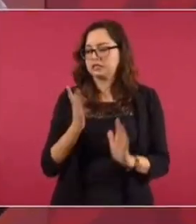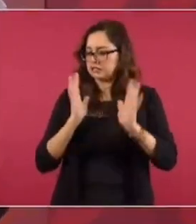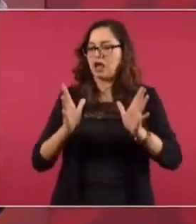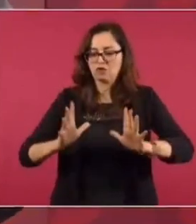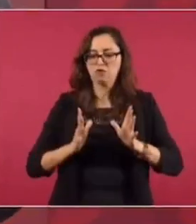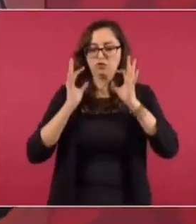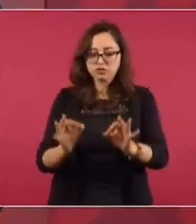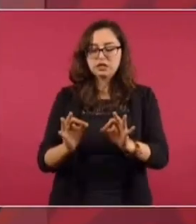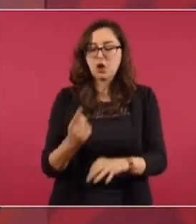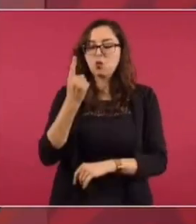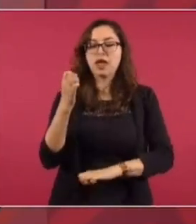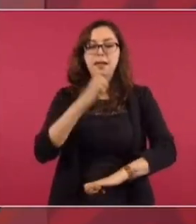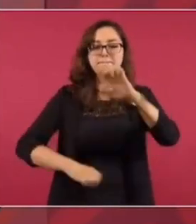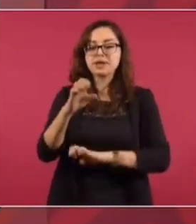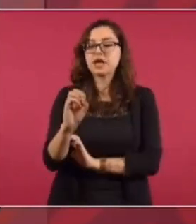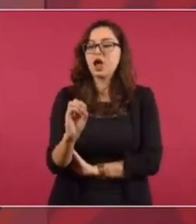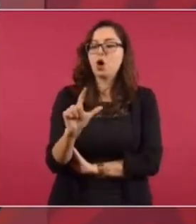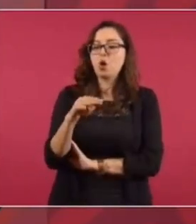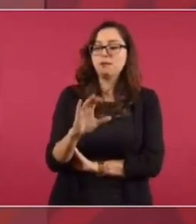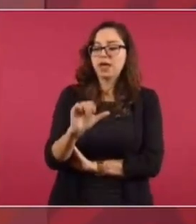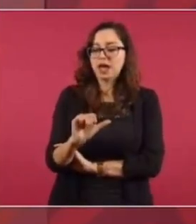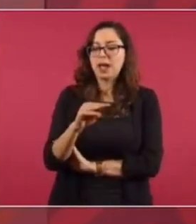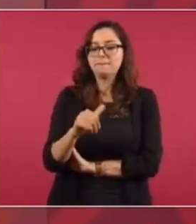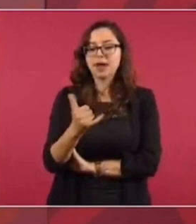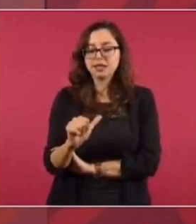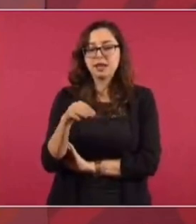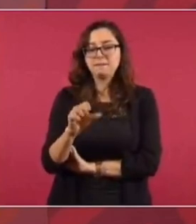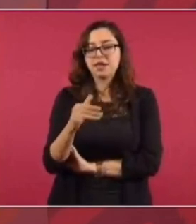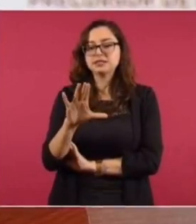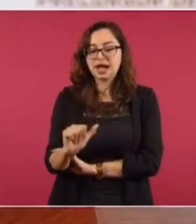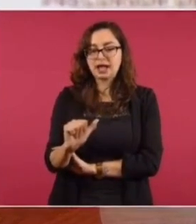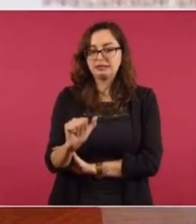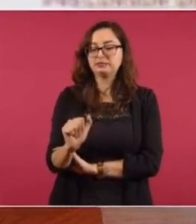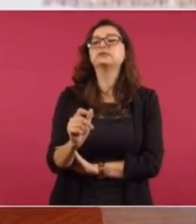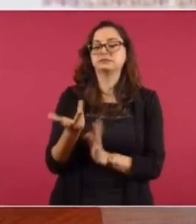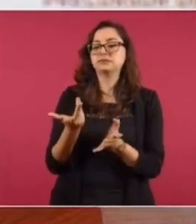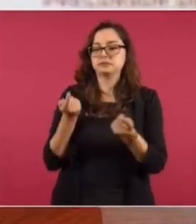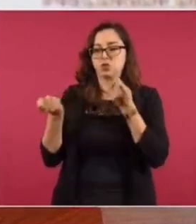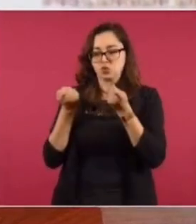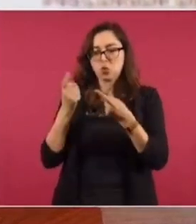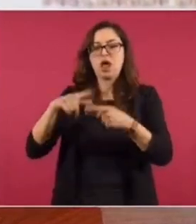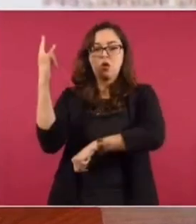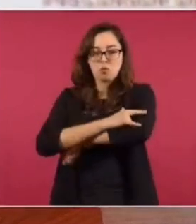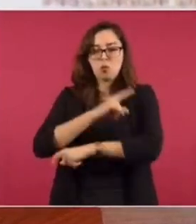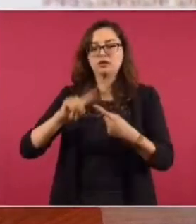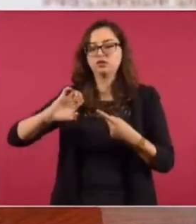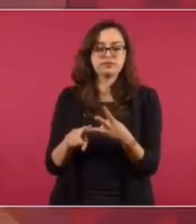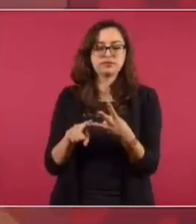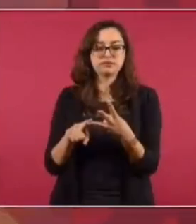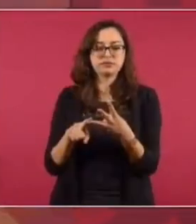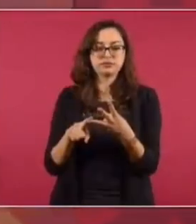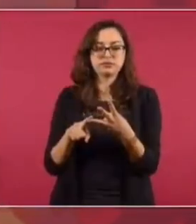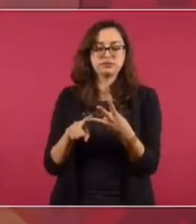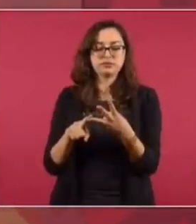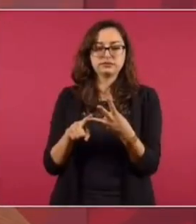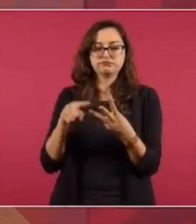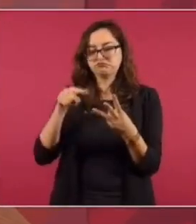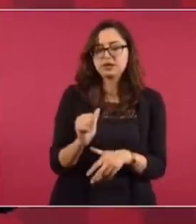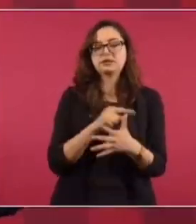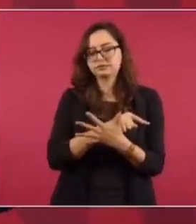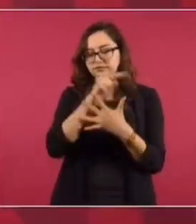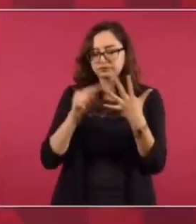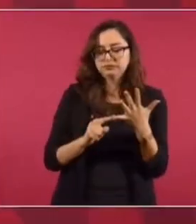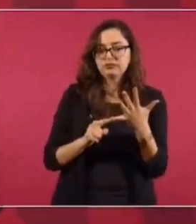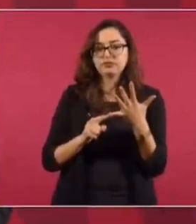Olmeca Maya Mexica va a operar el aeropuerto de Chetumal, el aeropuerto de Palenque, posiblemente uno o dos más,